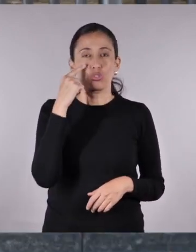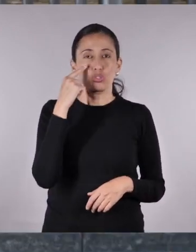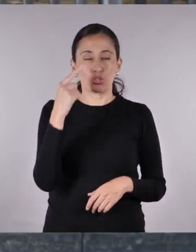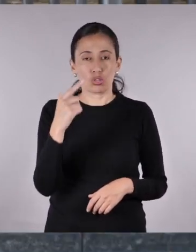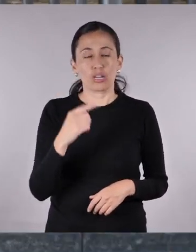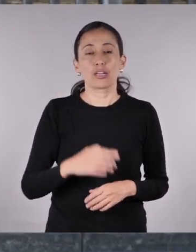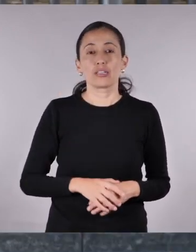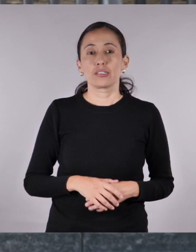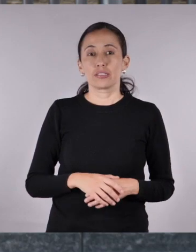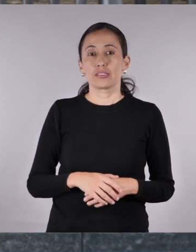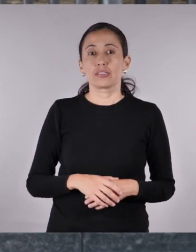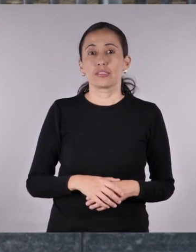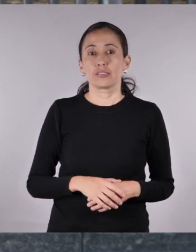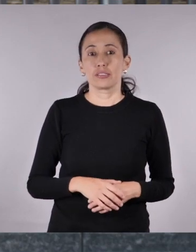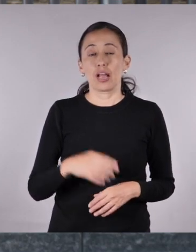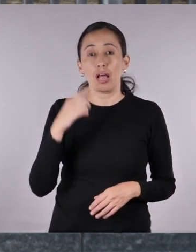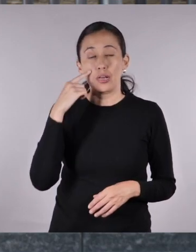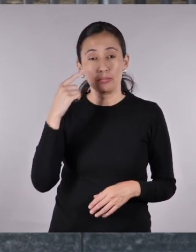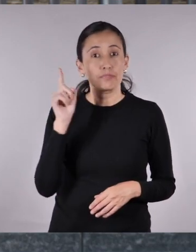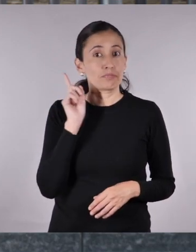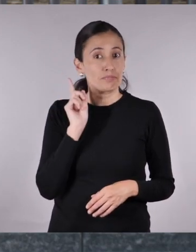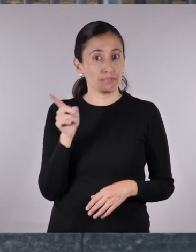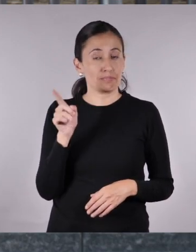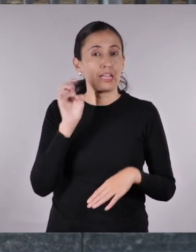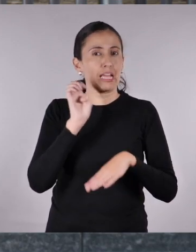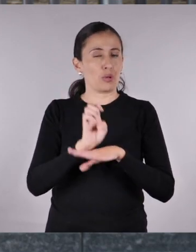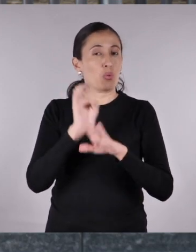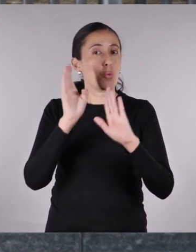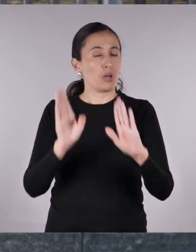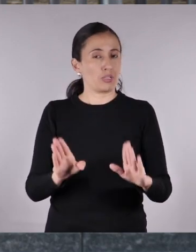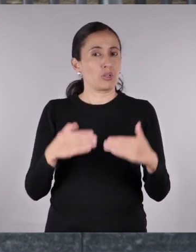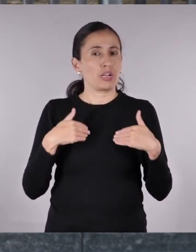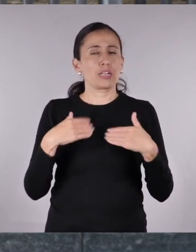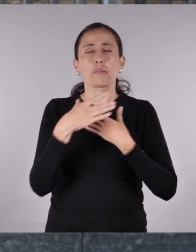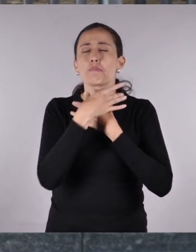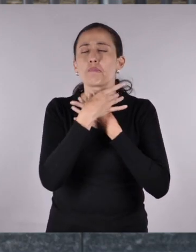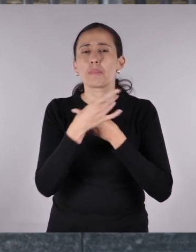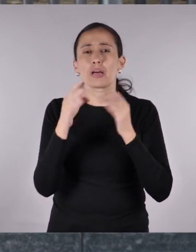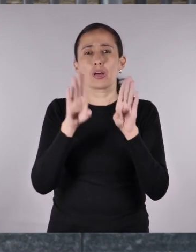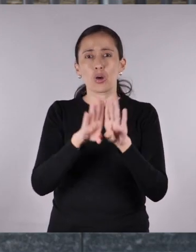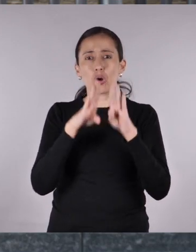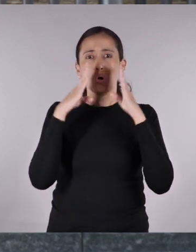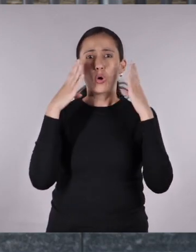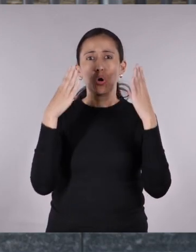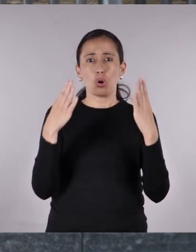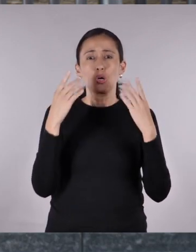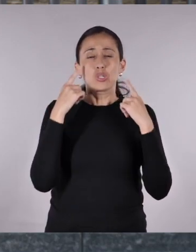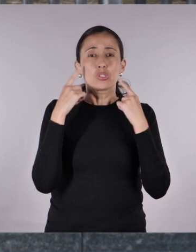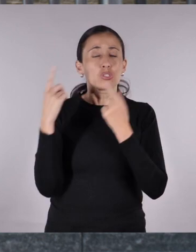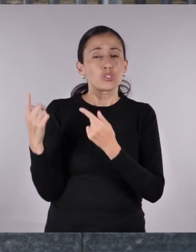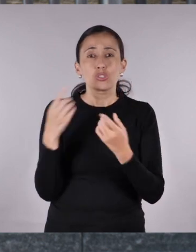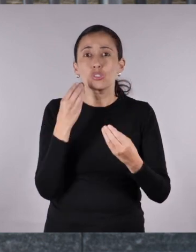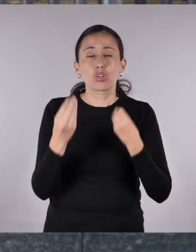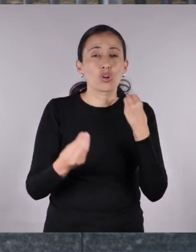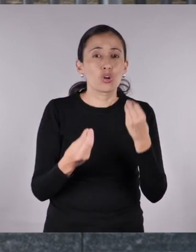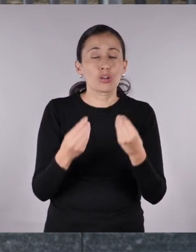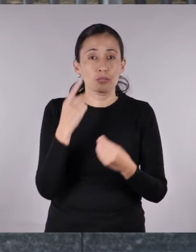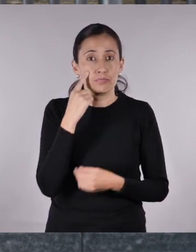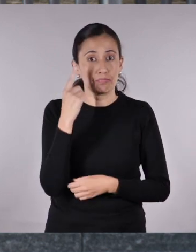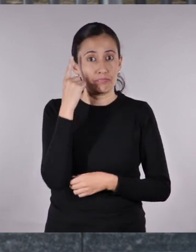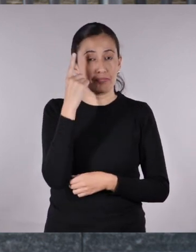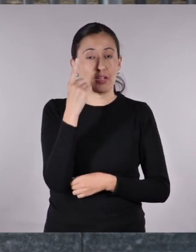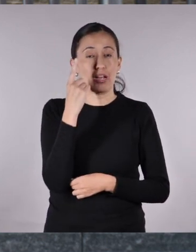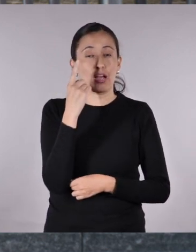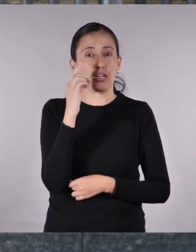Otra grande es Gabriela Ponce. Me encanta su libro, Antropofaguitas, que es